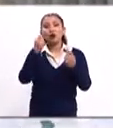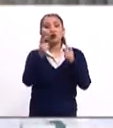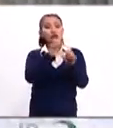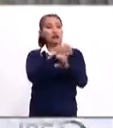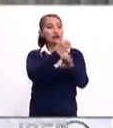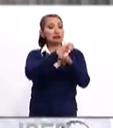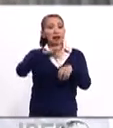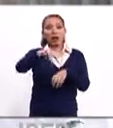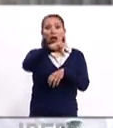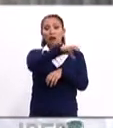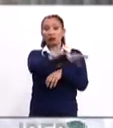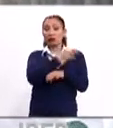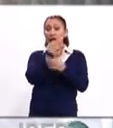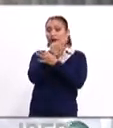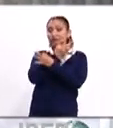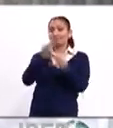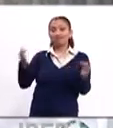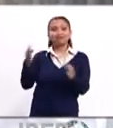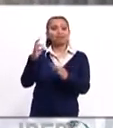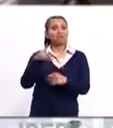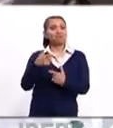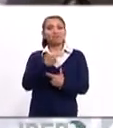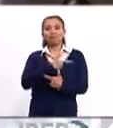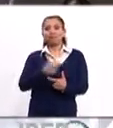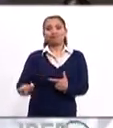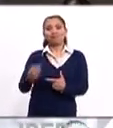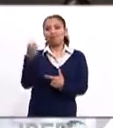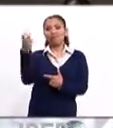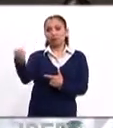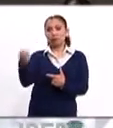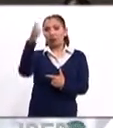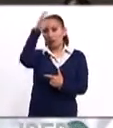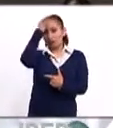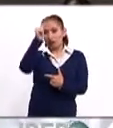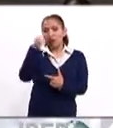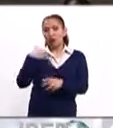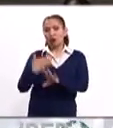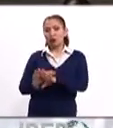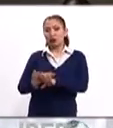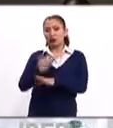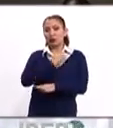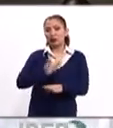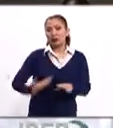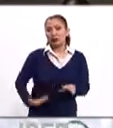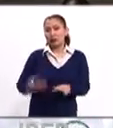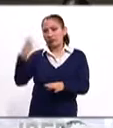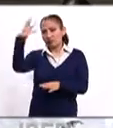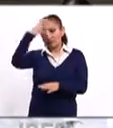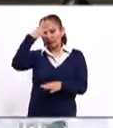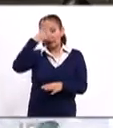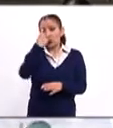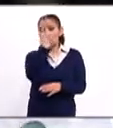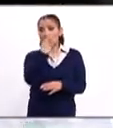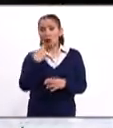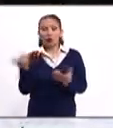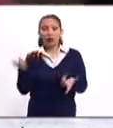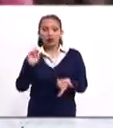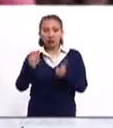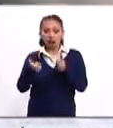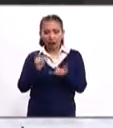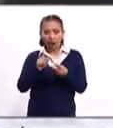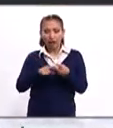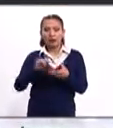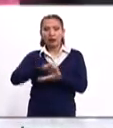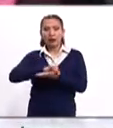estados ya han anunciado controversias judiciales contra el presidente Donald Trump, entre ellas El Paso, Texas,